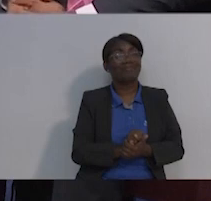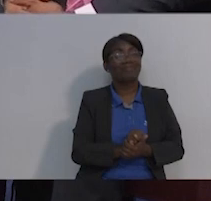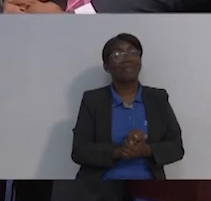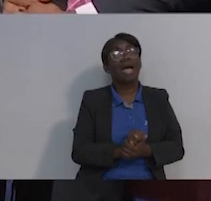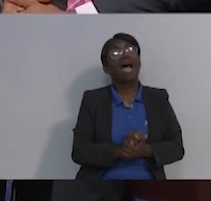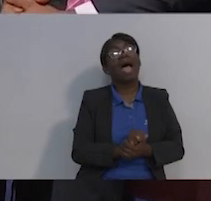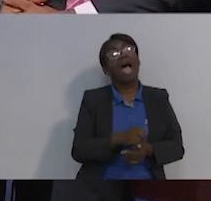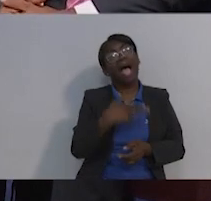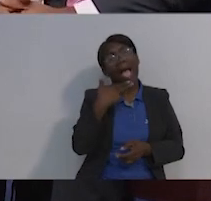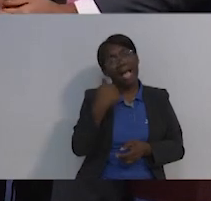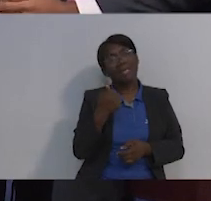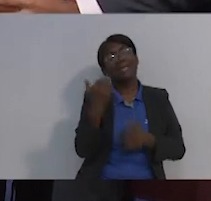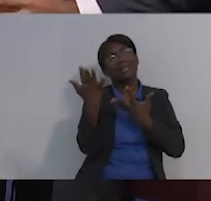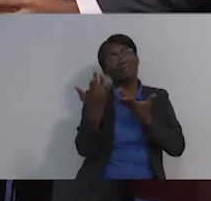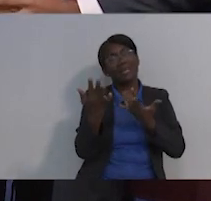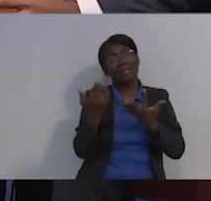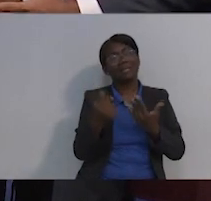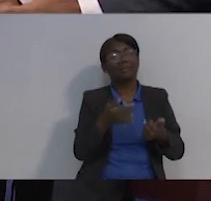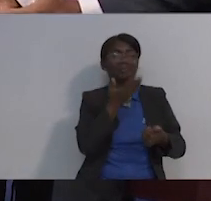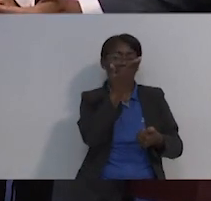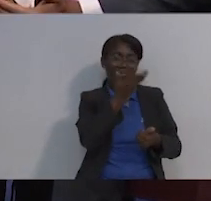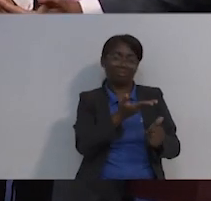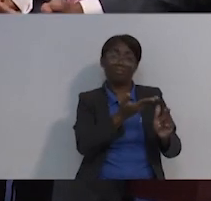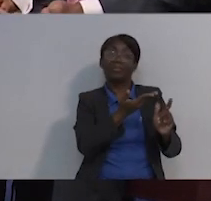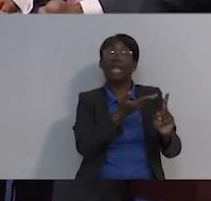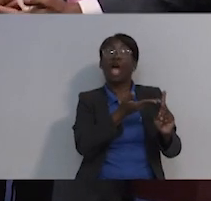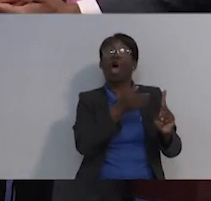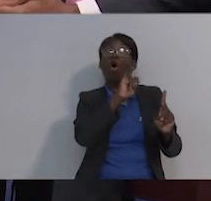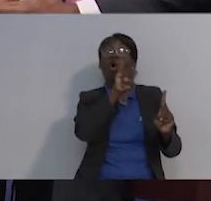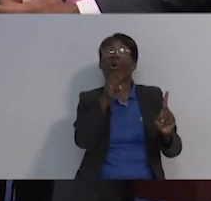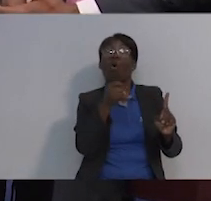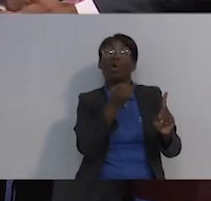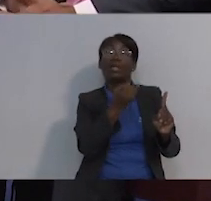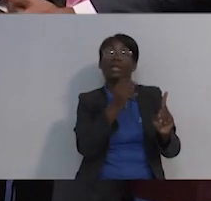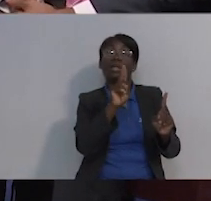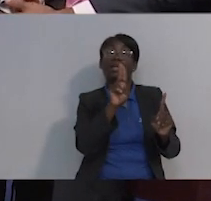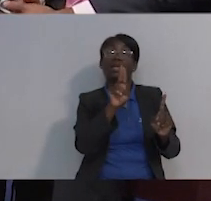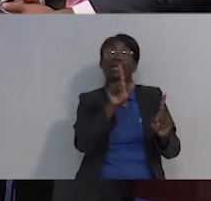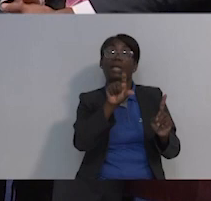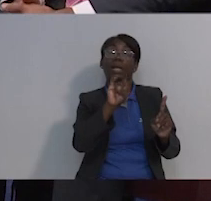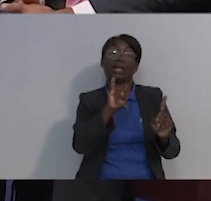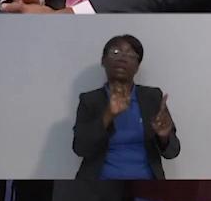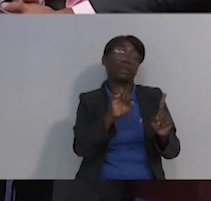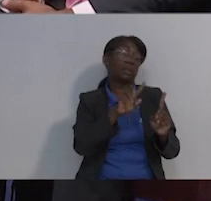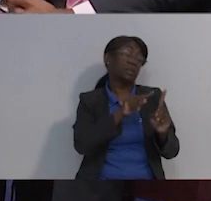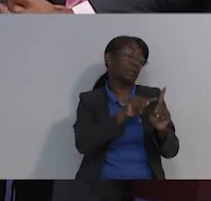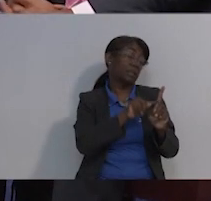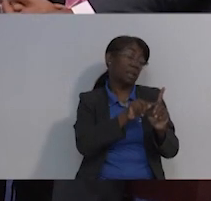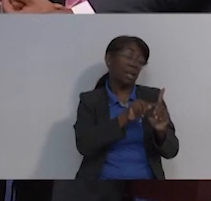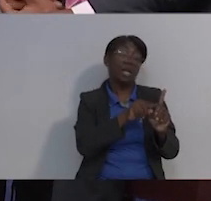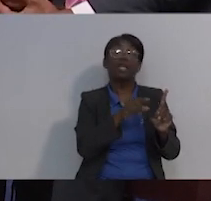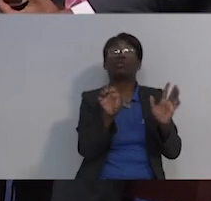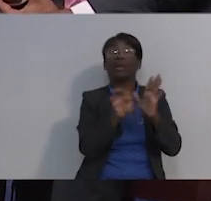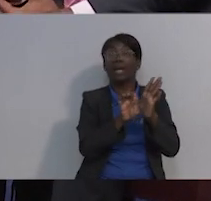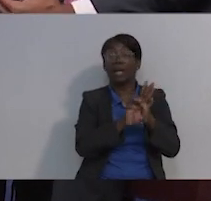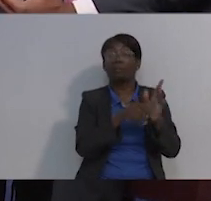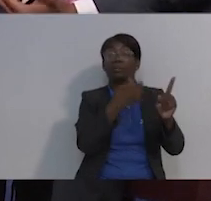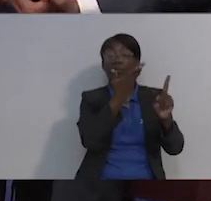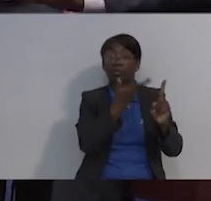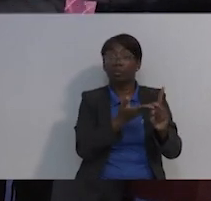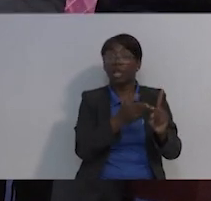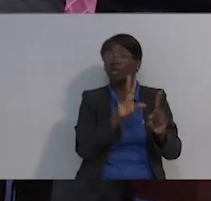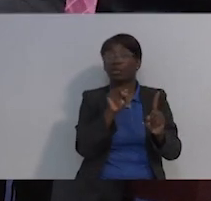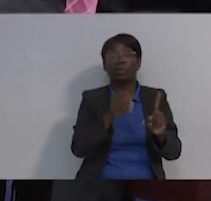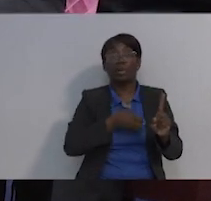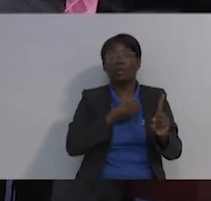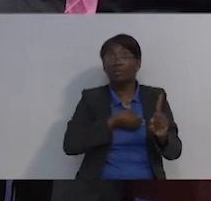todos los pacientes que tienen cáncer van a sufrir la muerte. Sí es importante tener en mente que